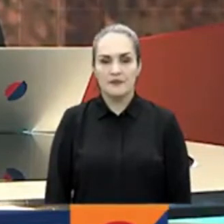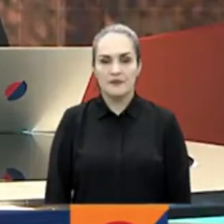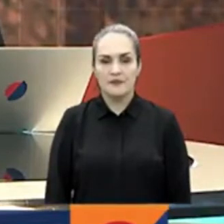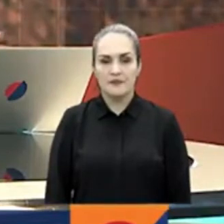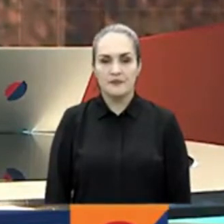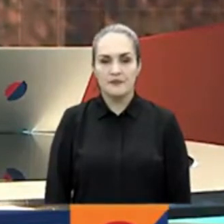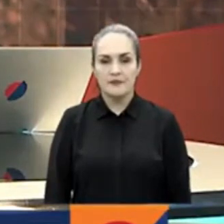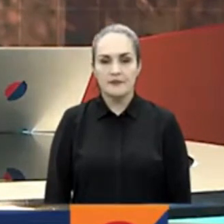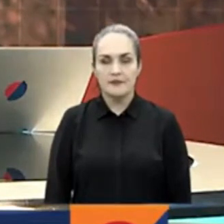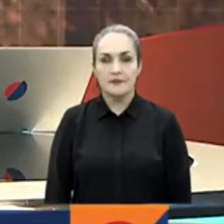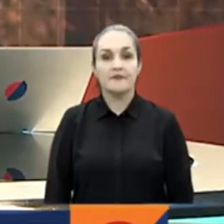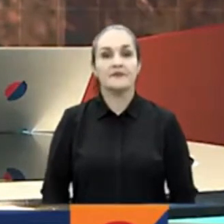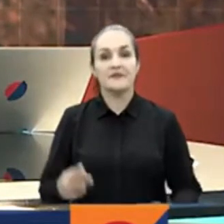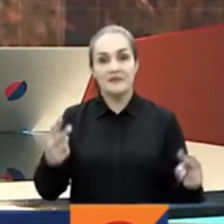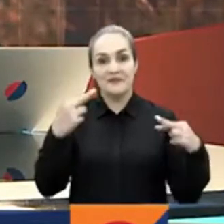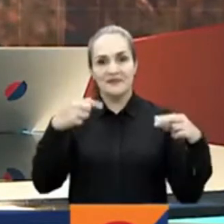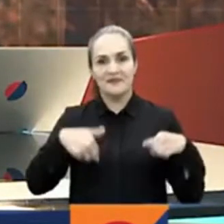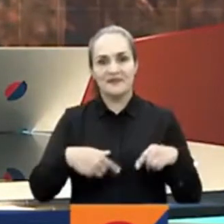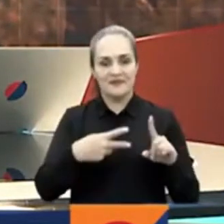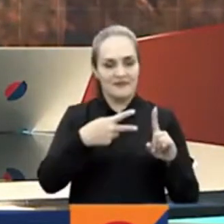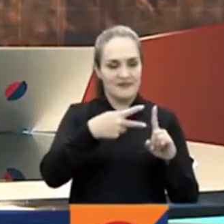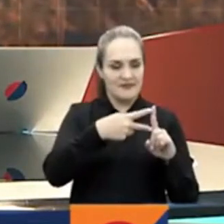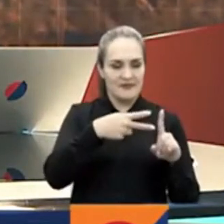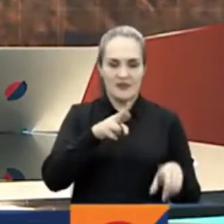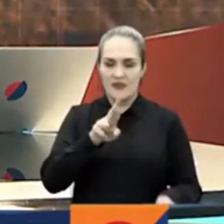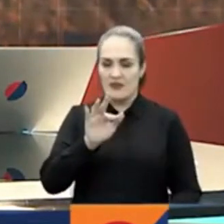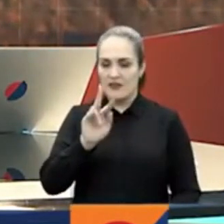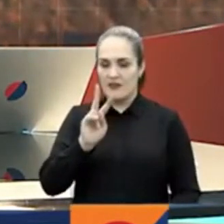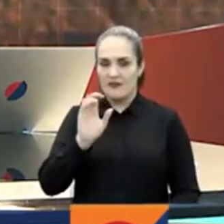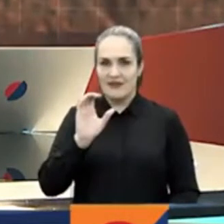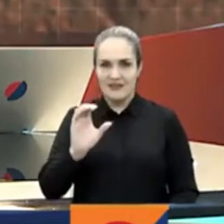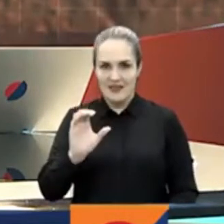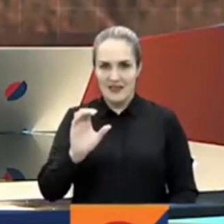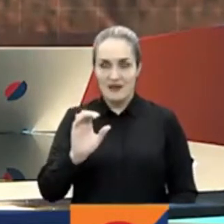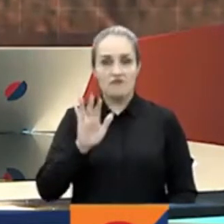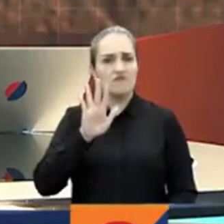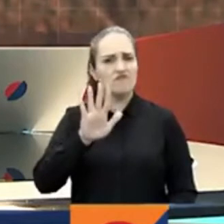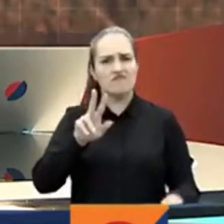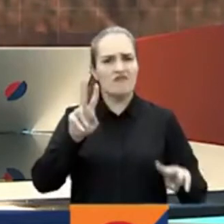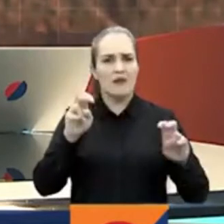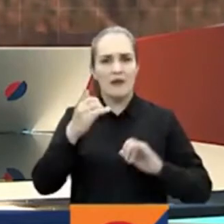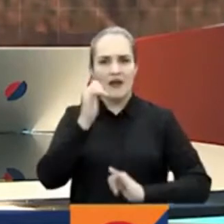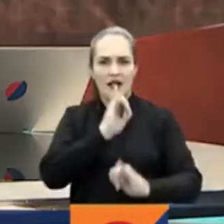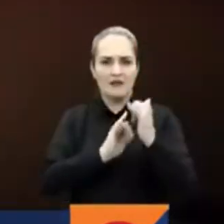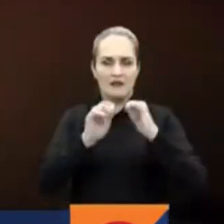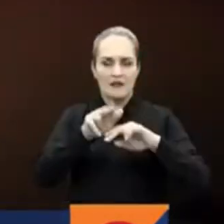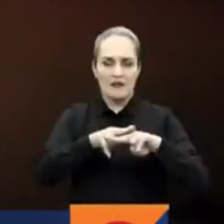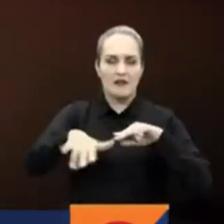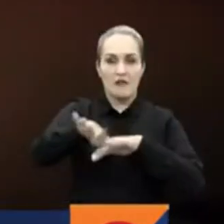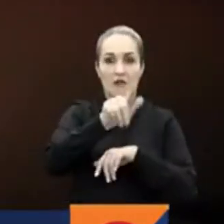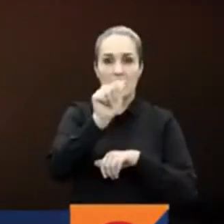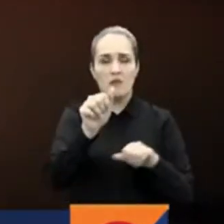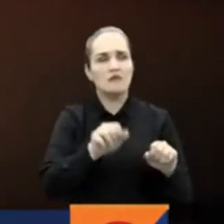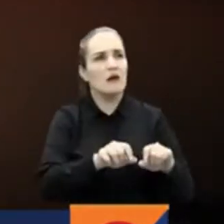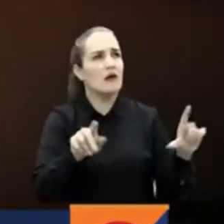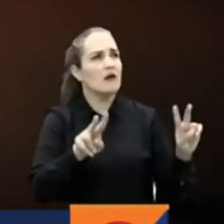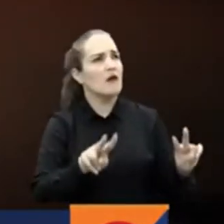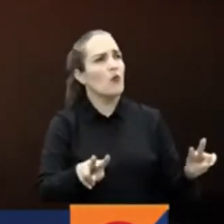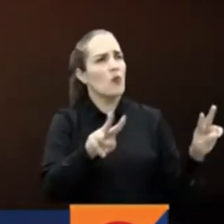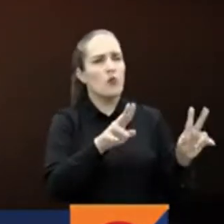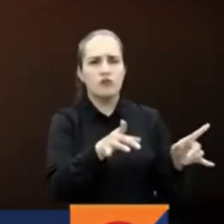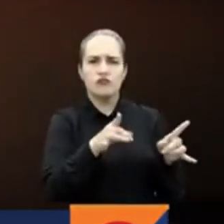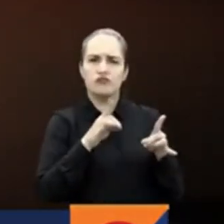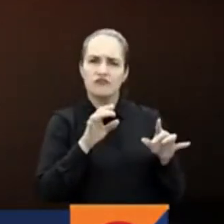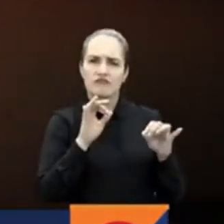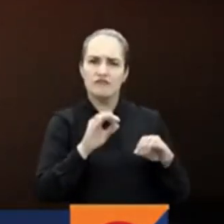Llega a RTBC Play Territorio Natural Casanare. Un documental que invita al espectador a disfrutar de la biodiversidad de los